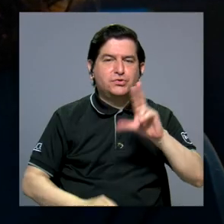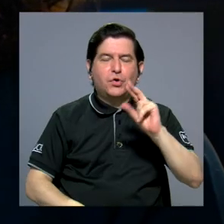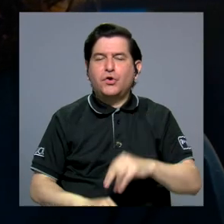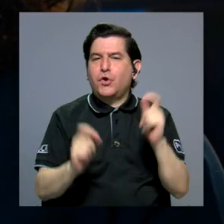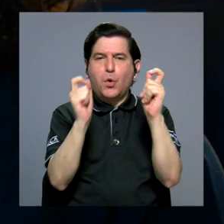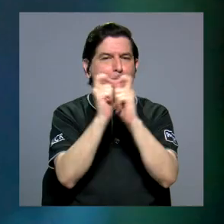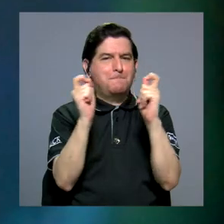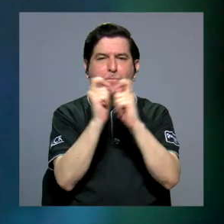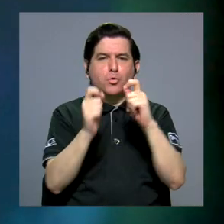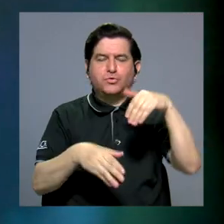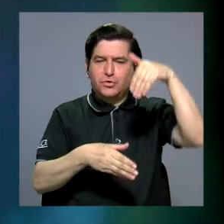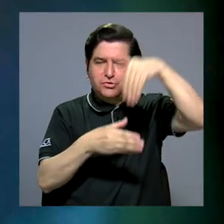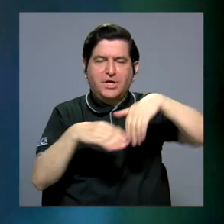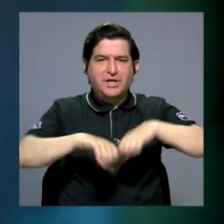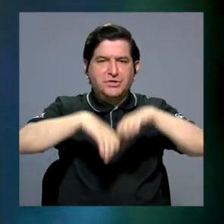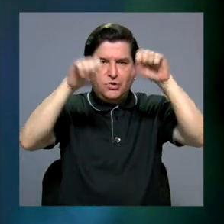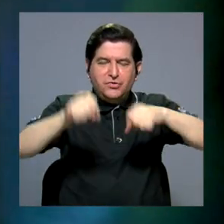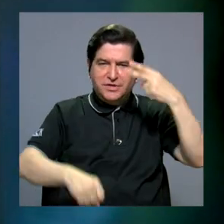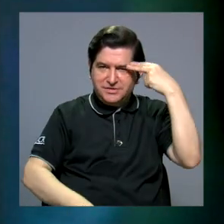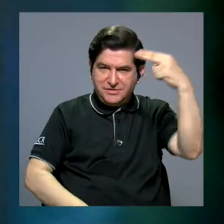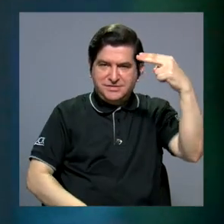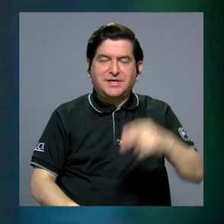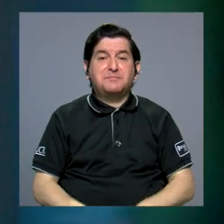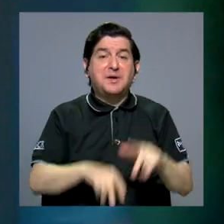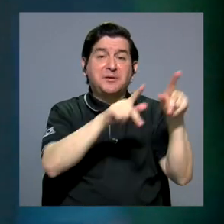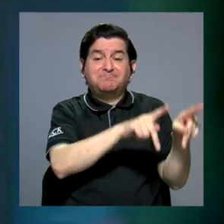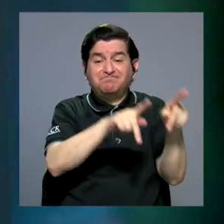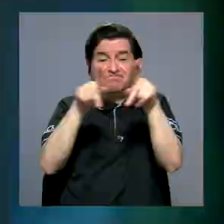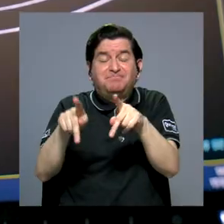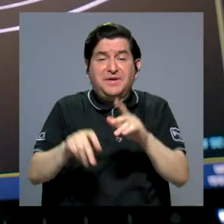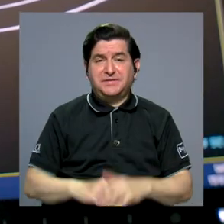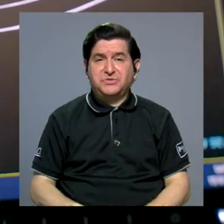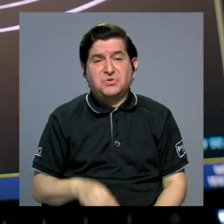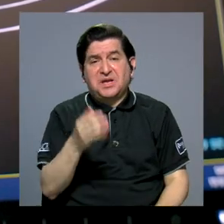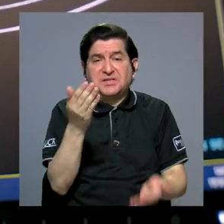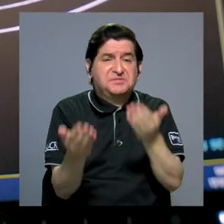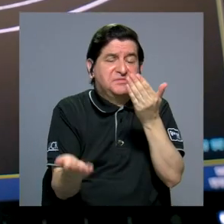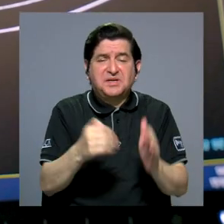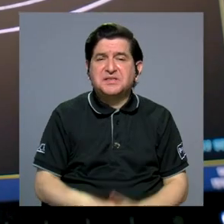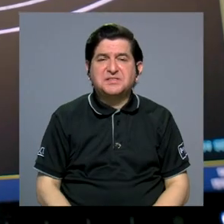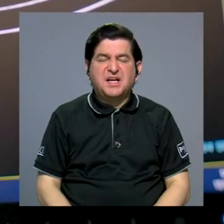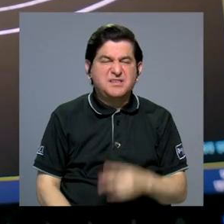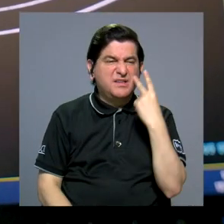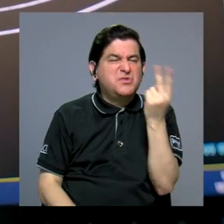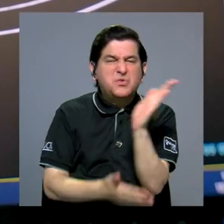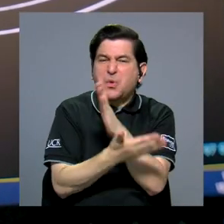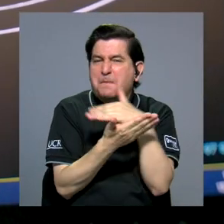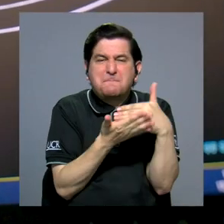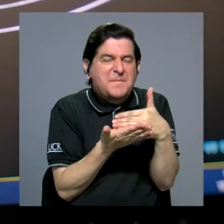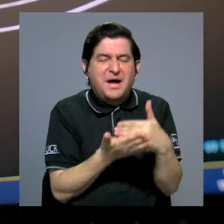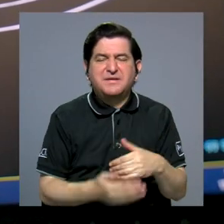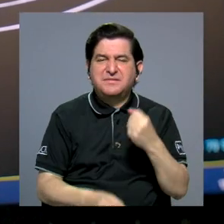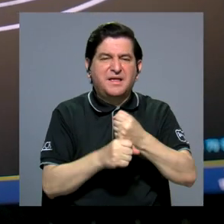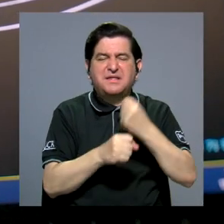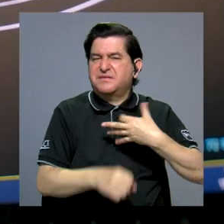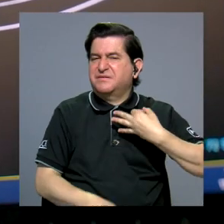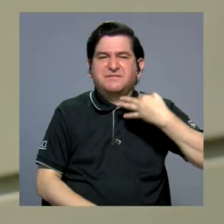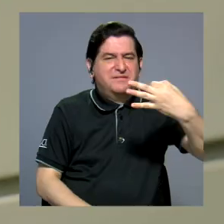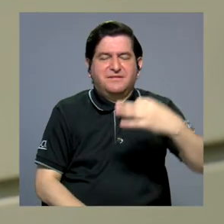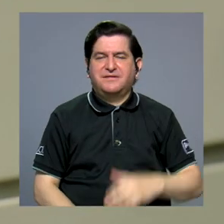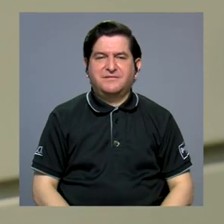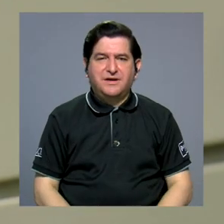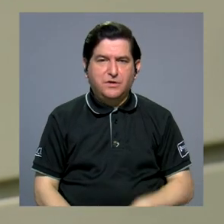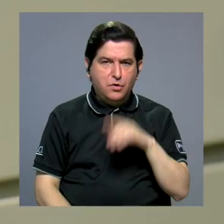no son puntuados en nuestros sistemas de mérito, entonces muchas personas no los ven como parte de su quehacer